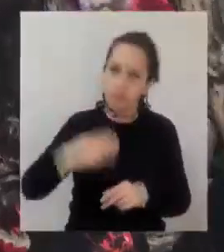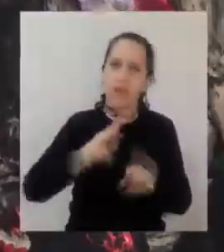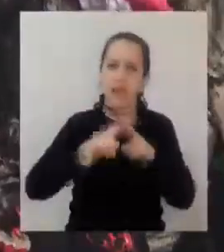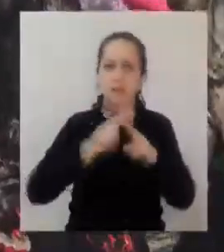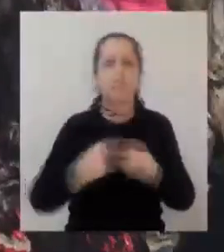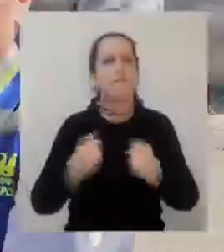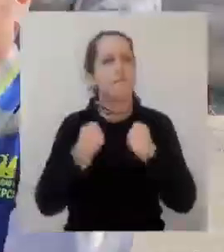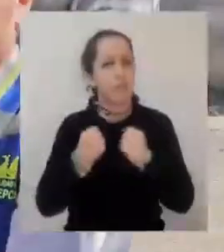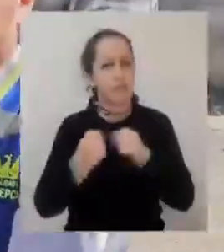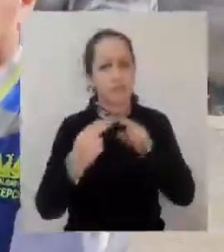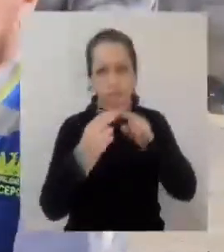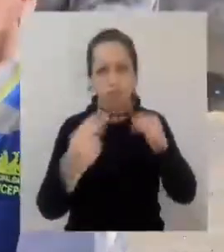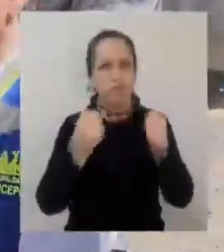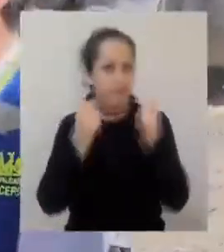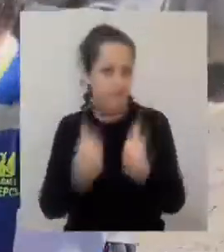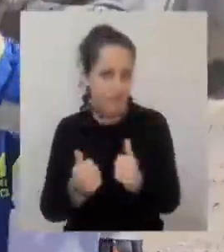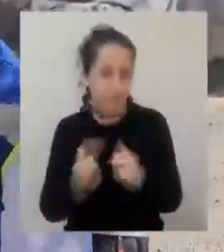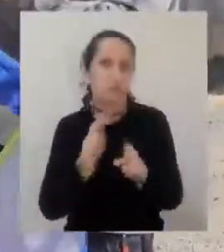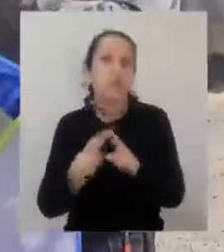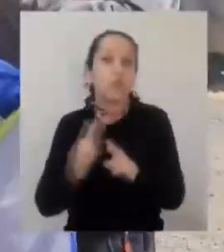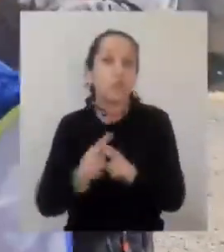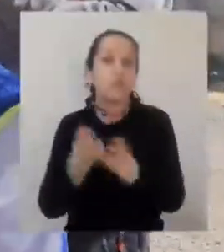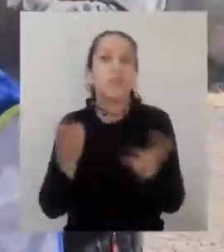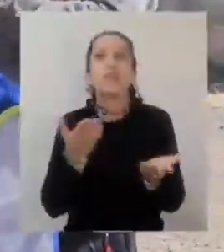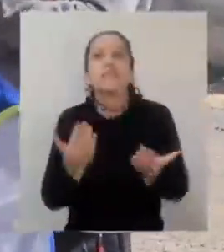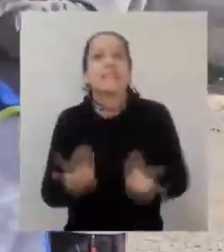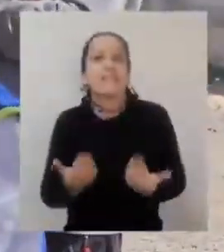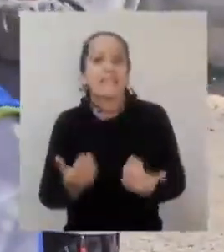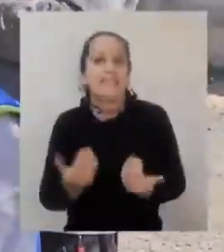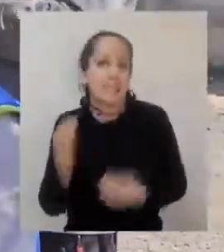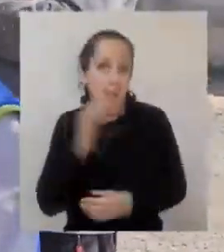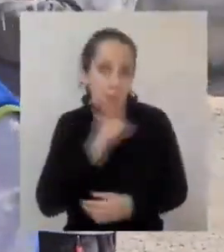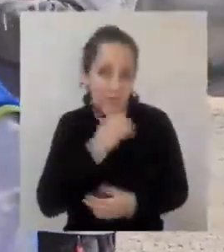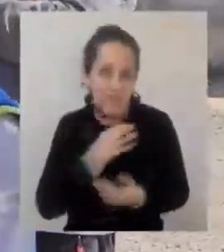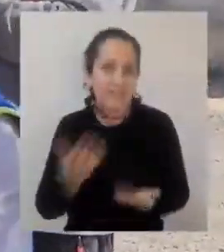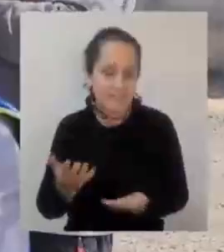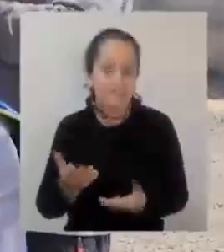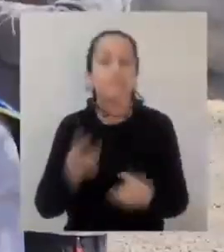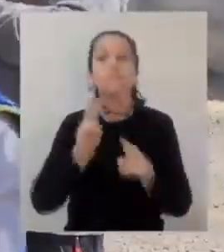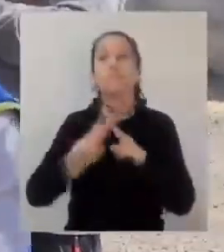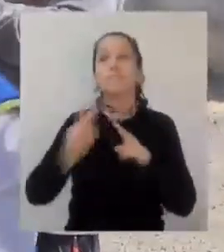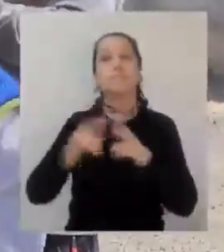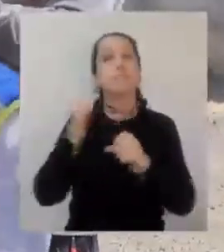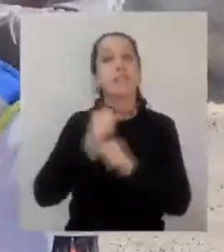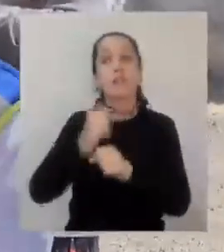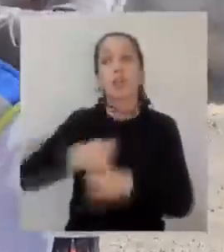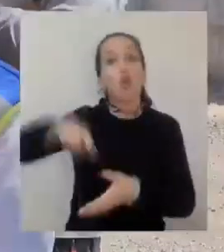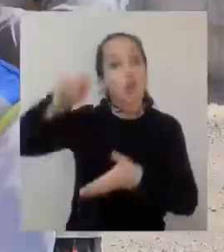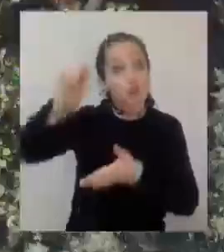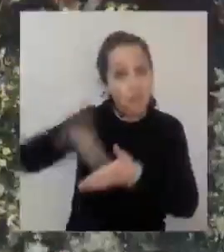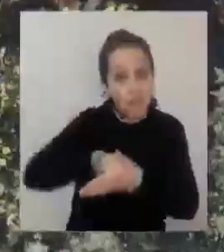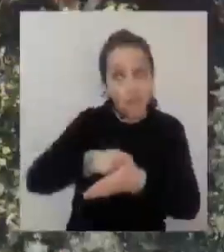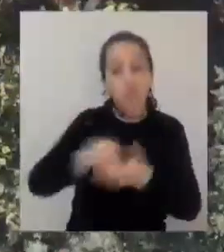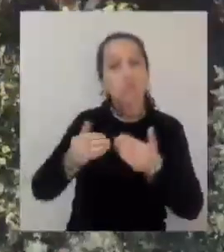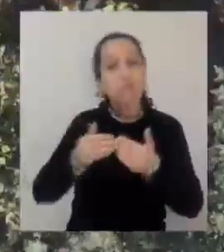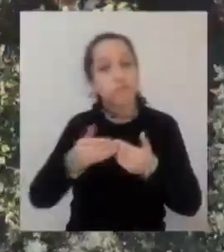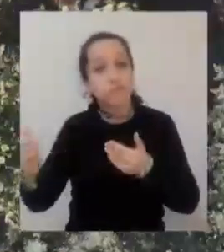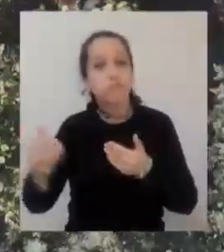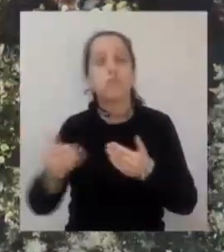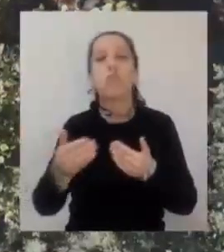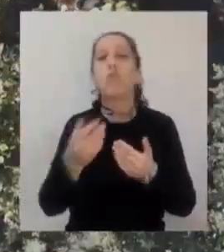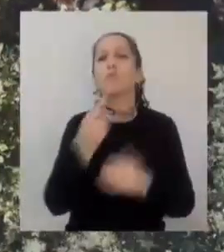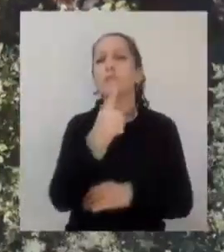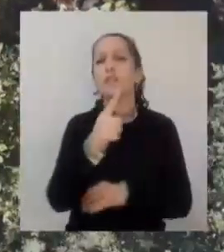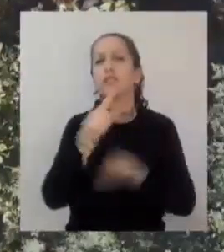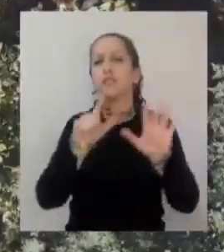solución definitiva al anhelado requerimiento vecinal. Las obras, una vez se firme el contrato, se ejecutarán durante